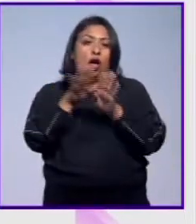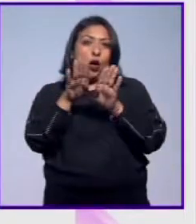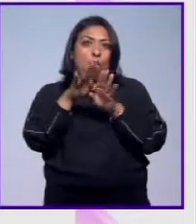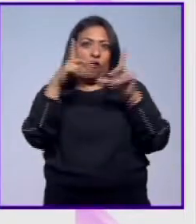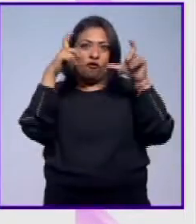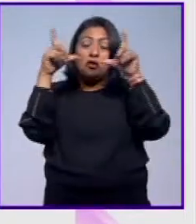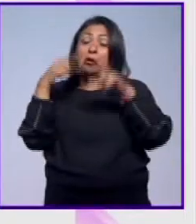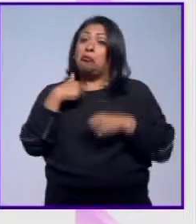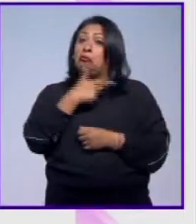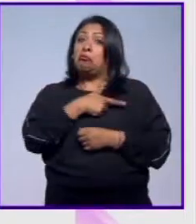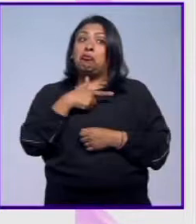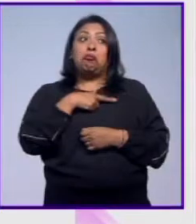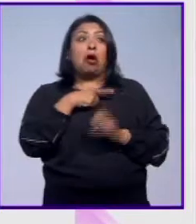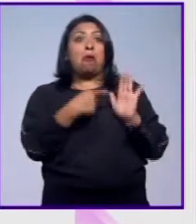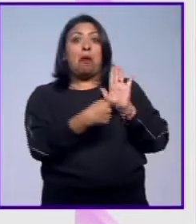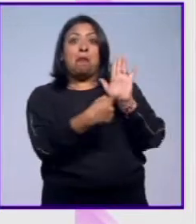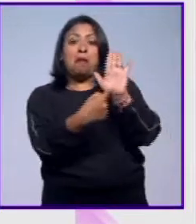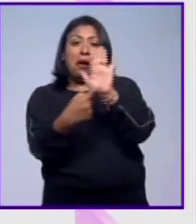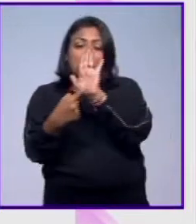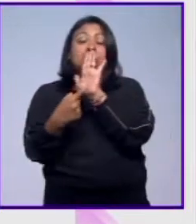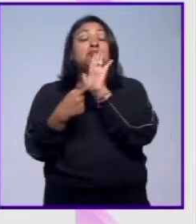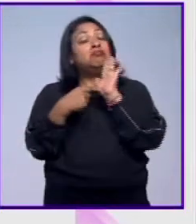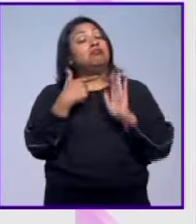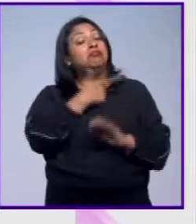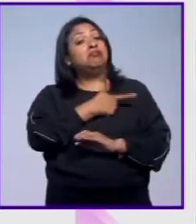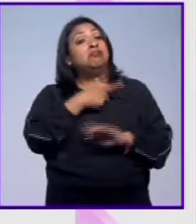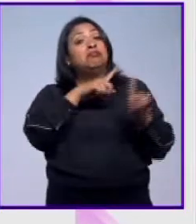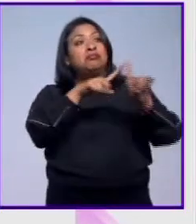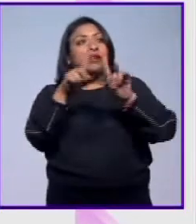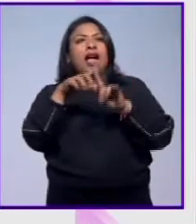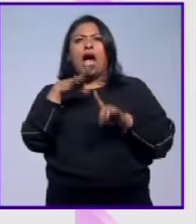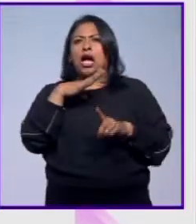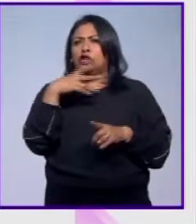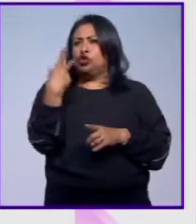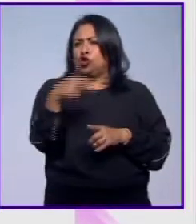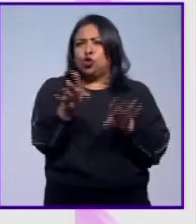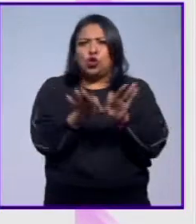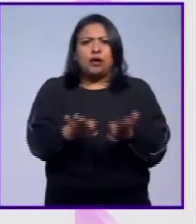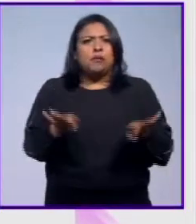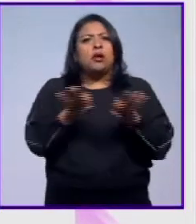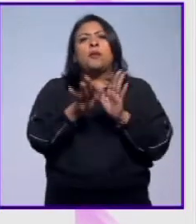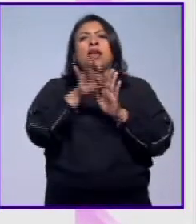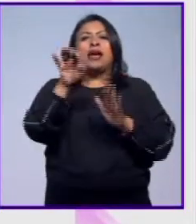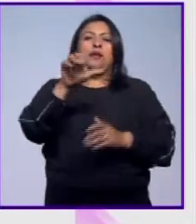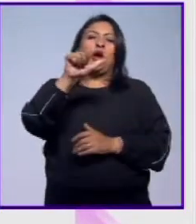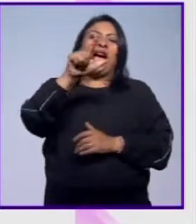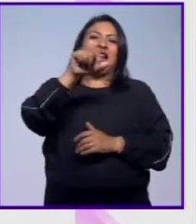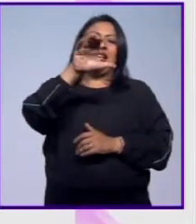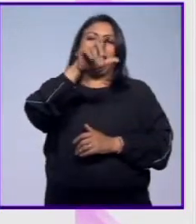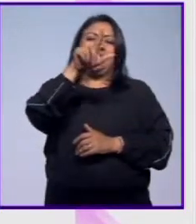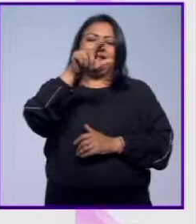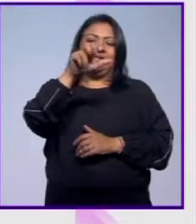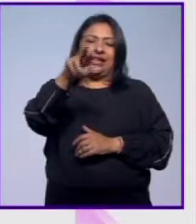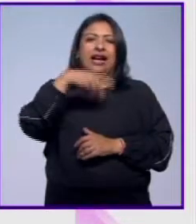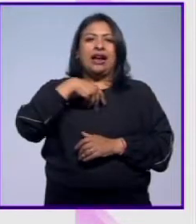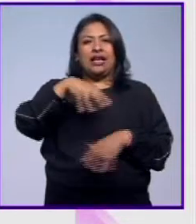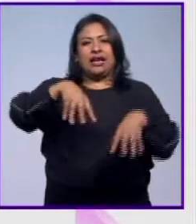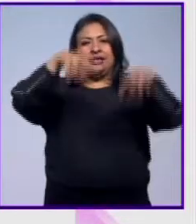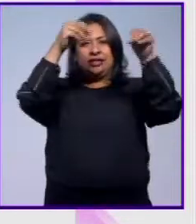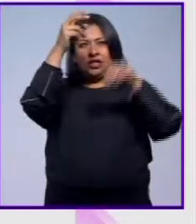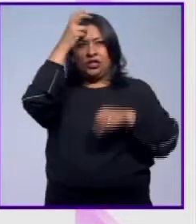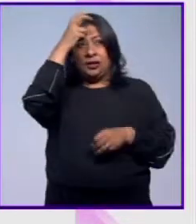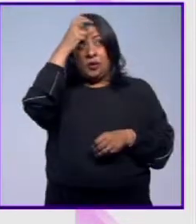me gusta mucho esta galería que está presentándose porque son elementos icónicos del Alcázar, particularmente del Alcázar del Castillo de Chapultepec.